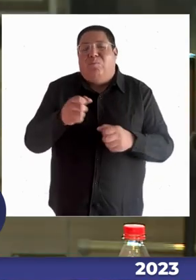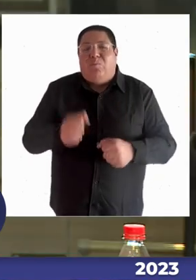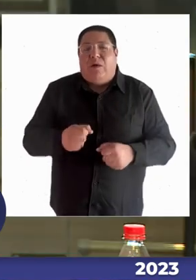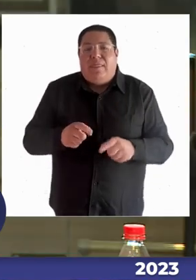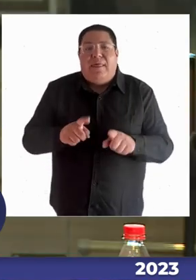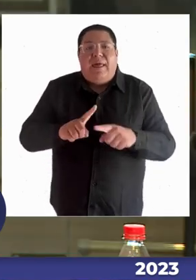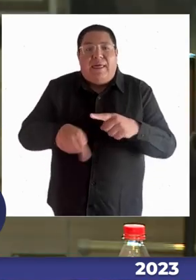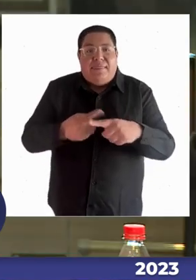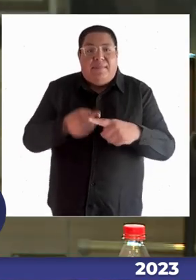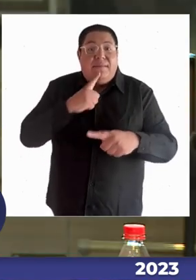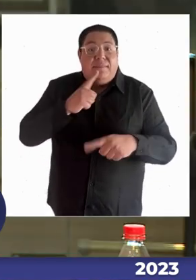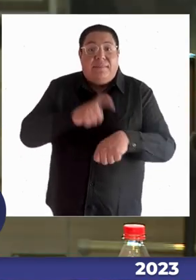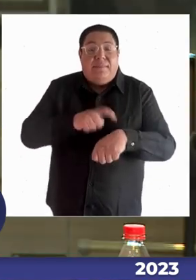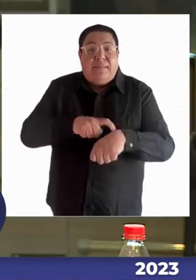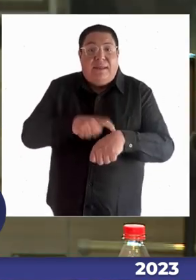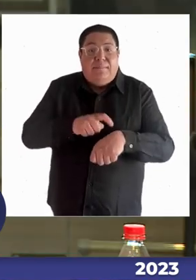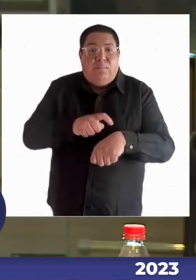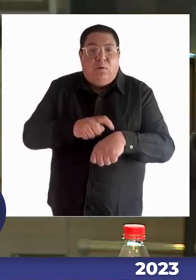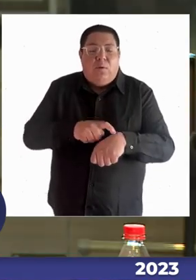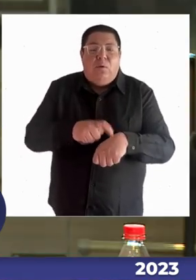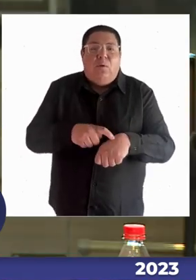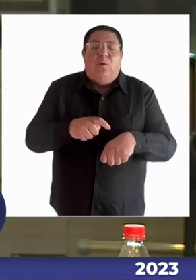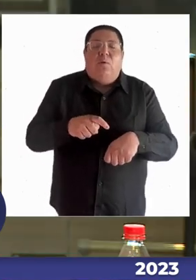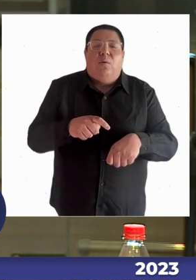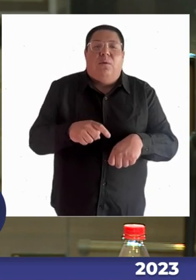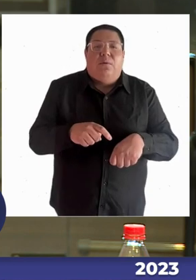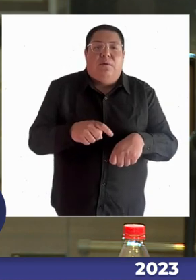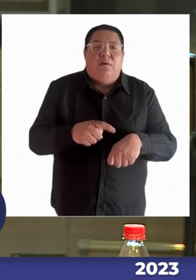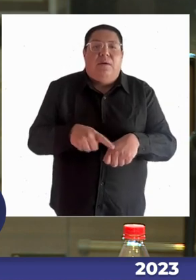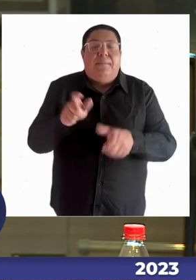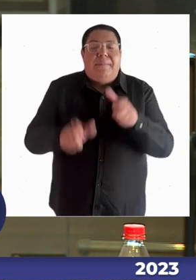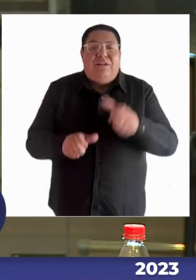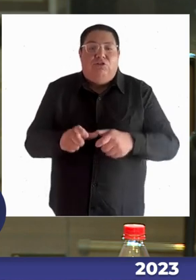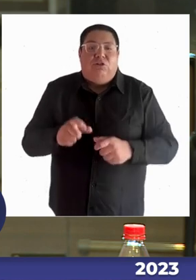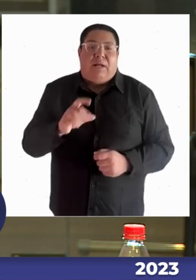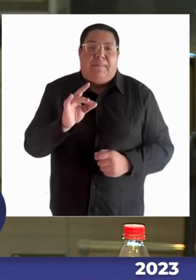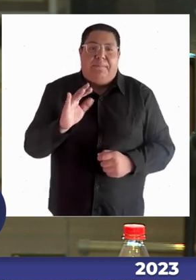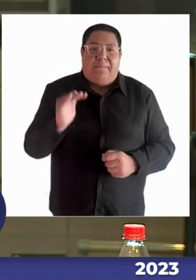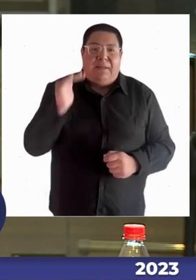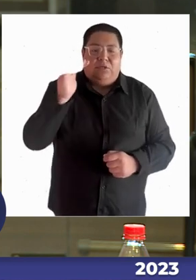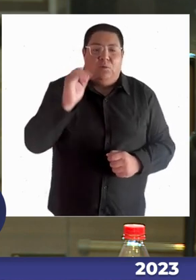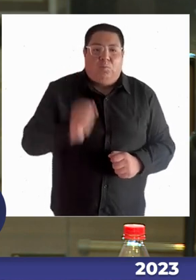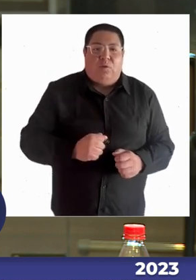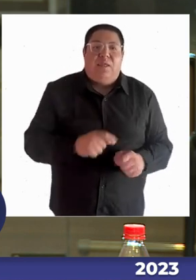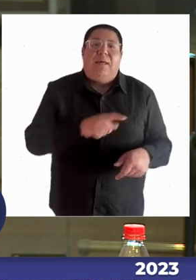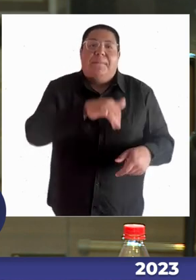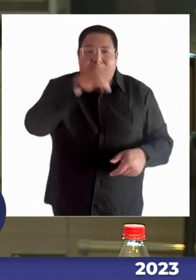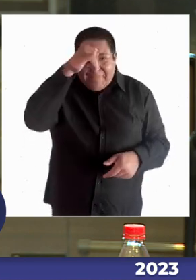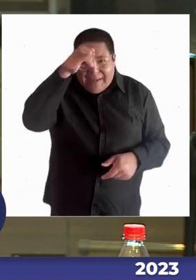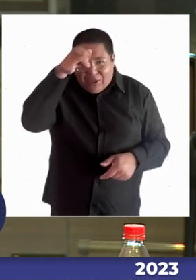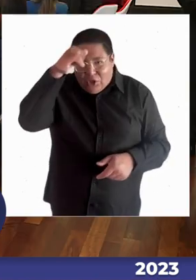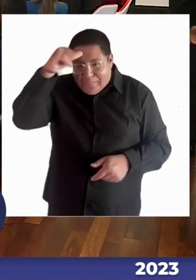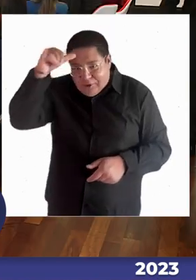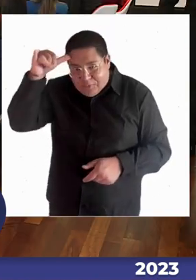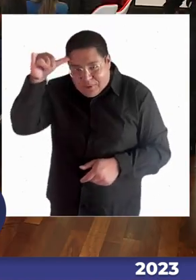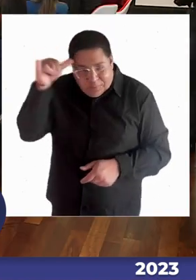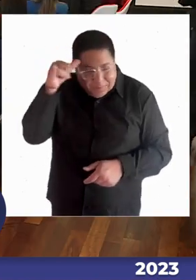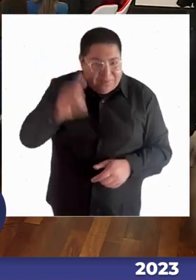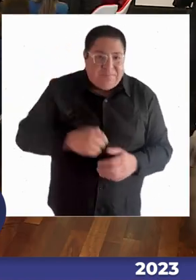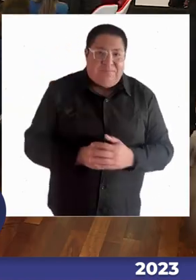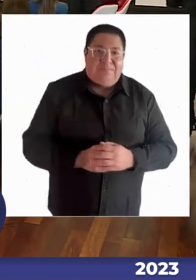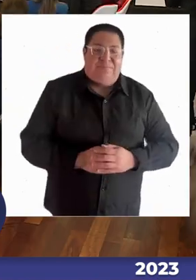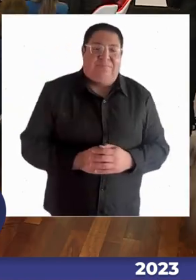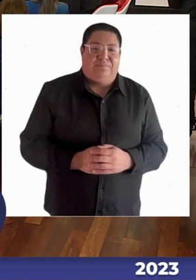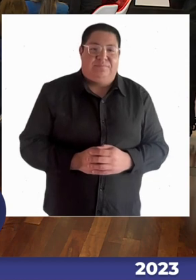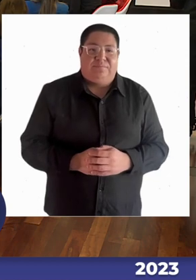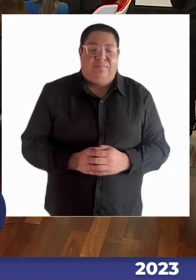tiempo, nosotros como personas mayores tener discapacidad. Perdón. No, perdona. Sí, mire, estamos cerrando, así